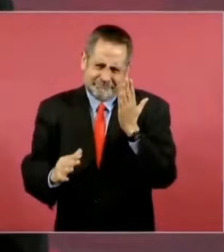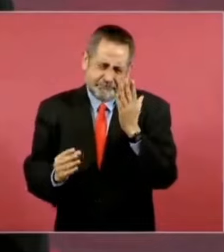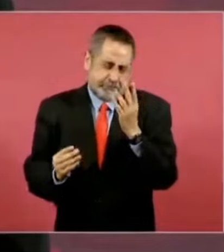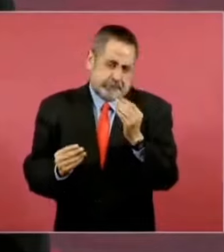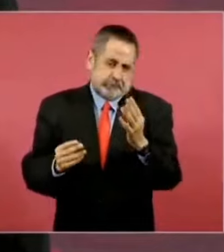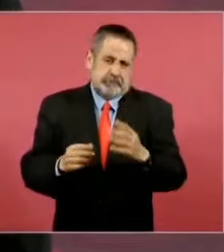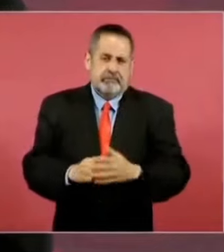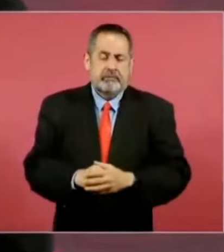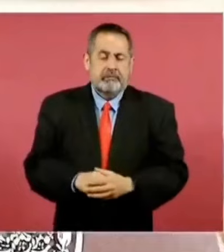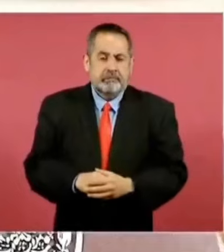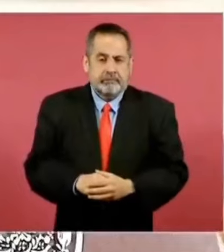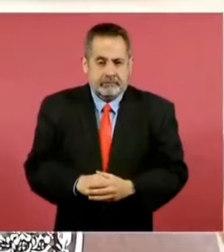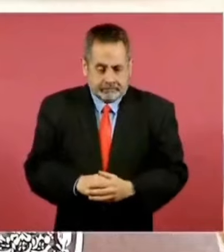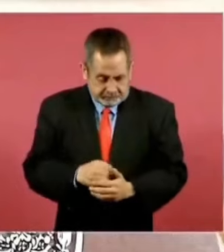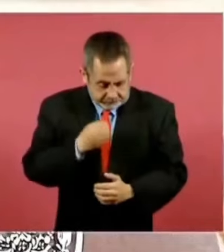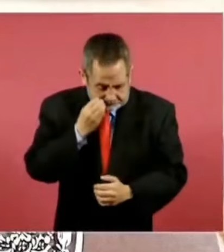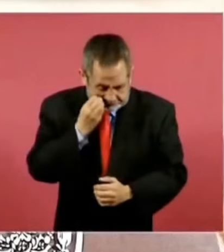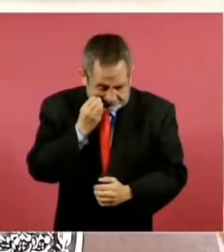¿Por qué?